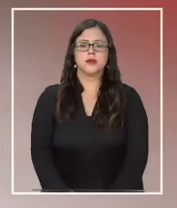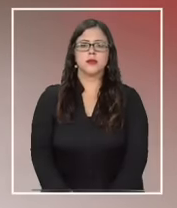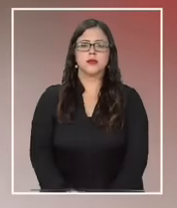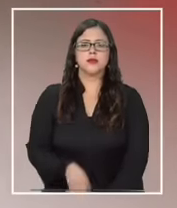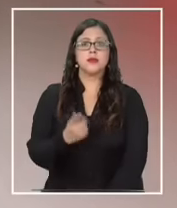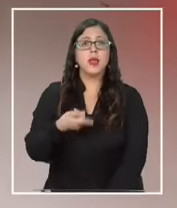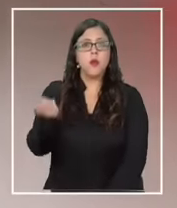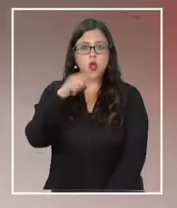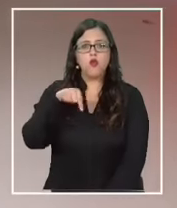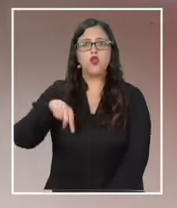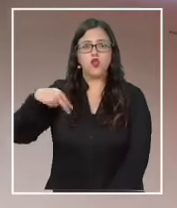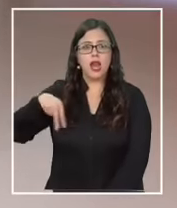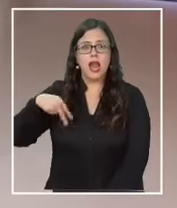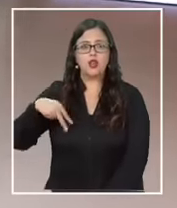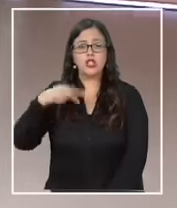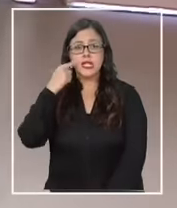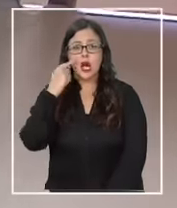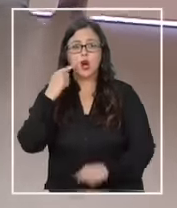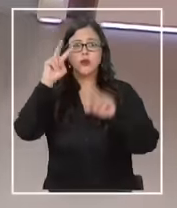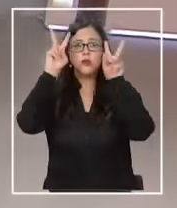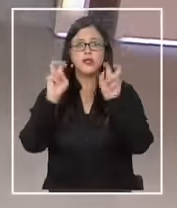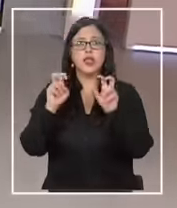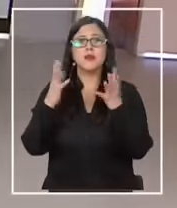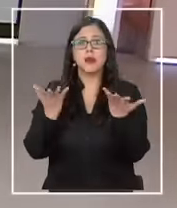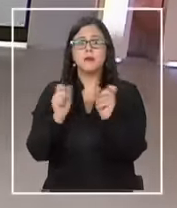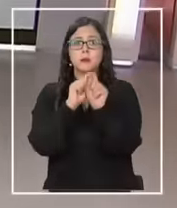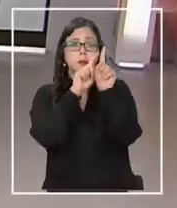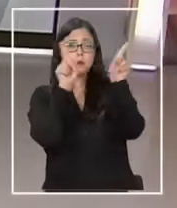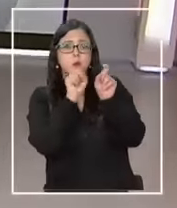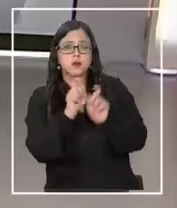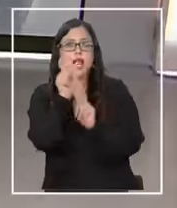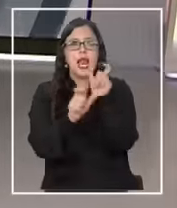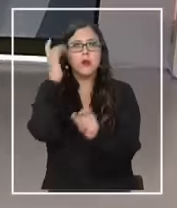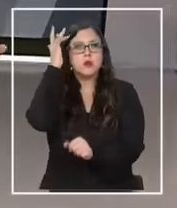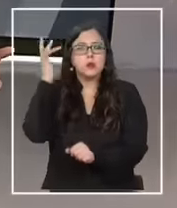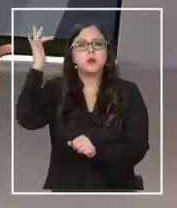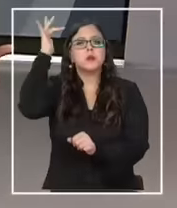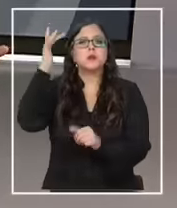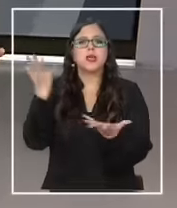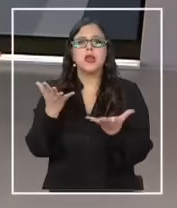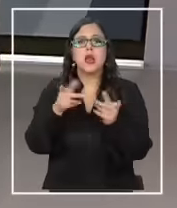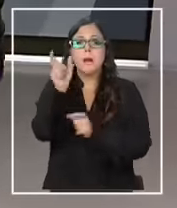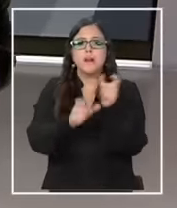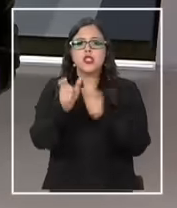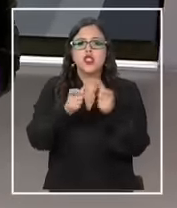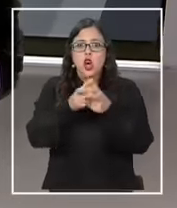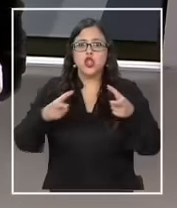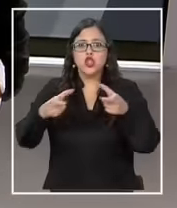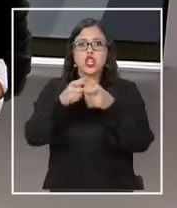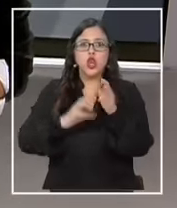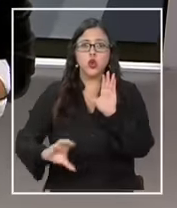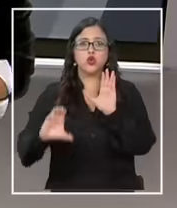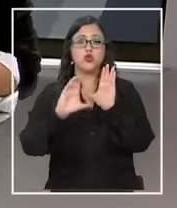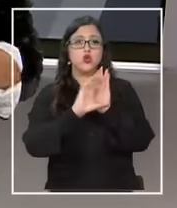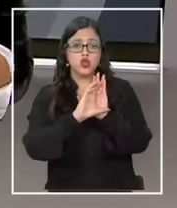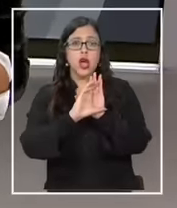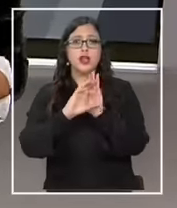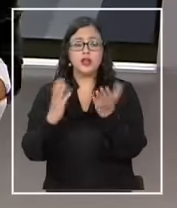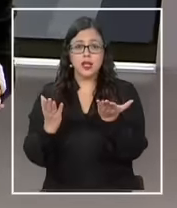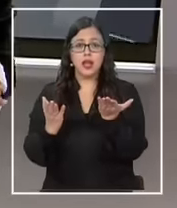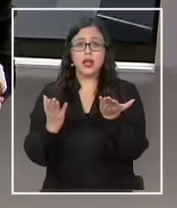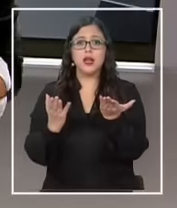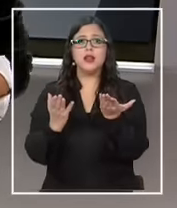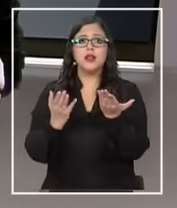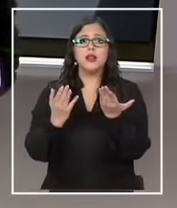Estamos de vuelta en las noticias. A través de sus preguntas a los expertos, los consejeros constitucionales comenzaron a